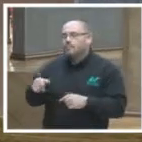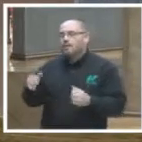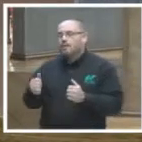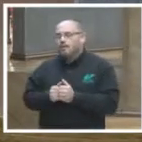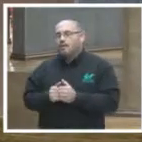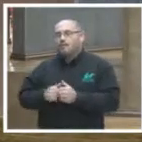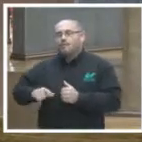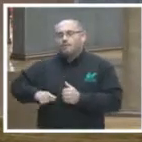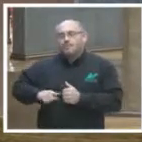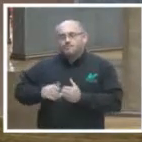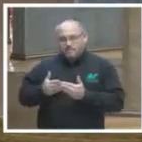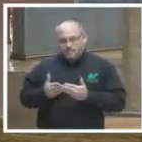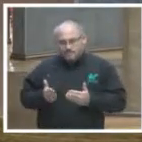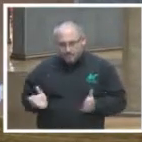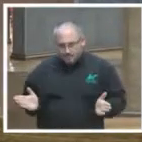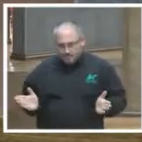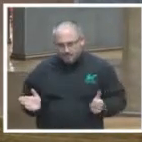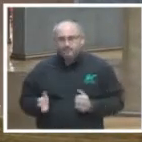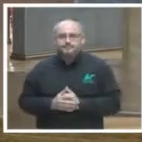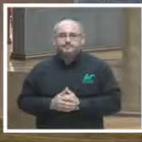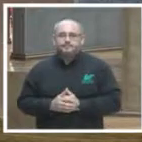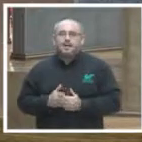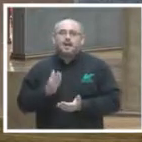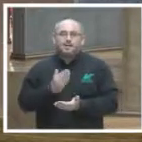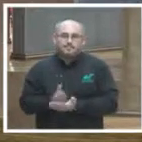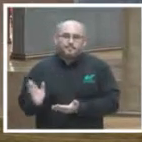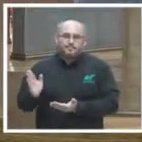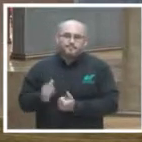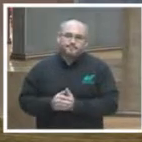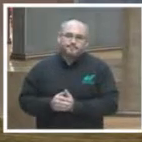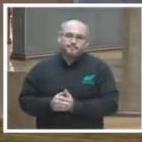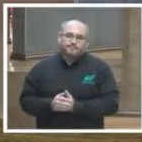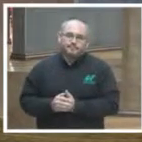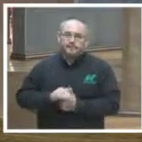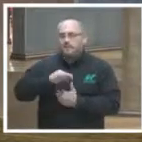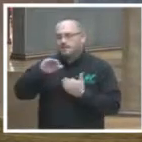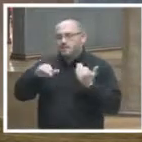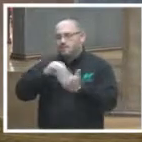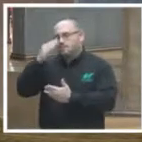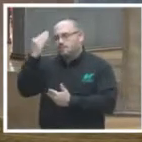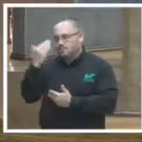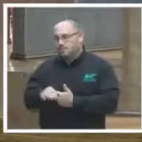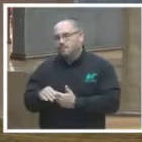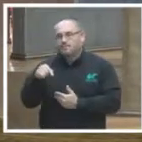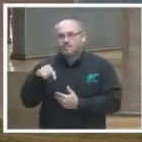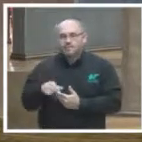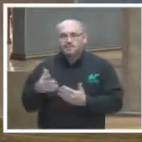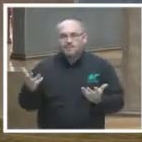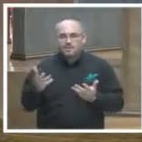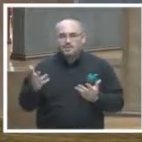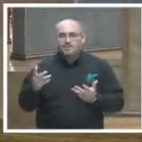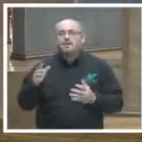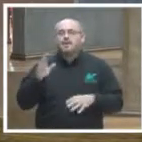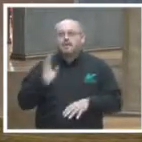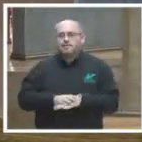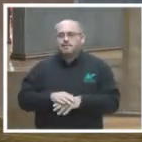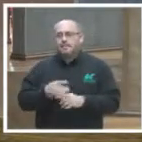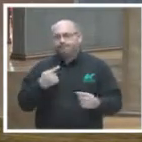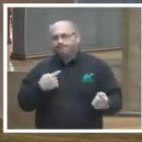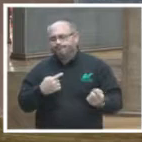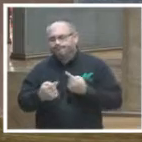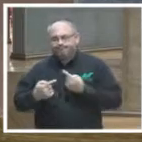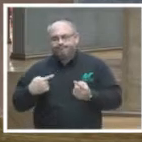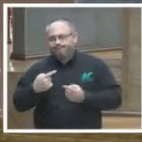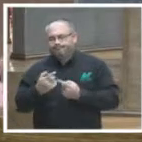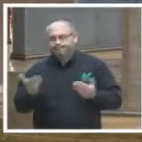abierto en general y además todos sabemos y hemos dicho que esto permite mayor diálogo mayor interacción